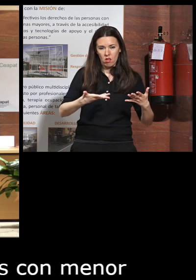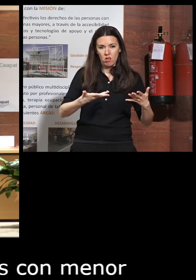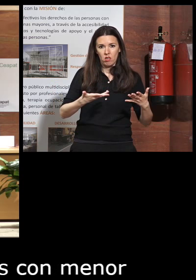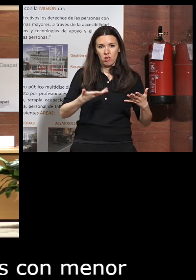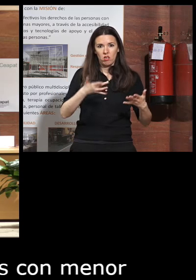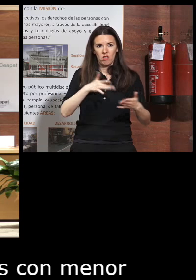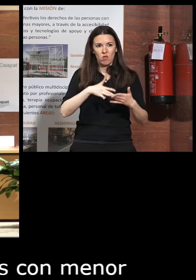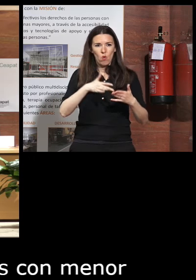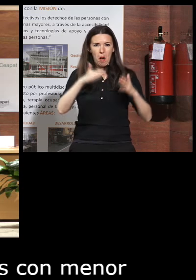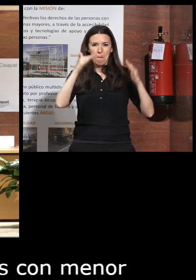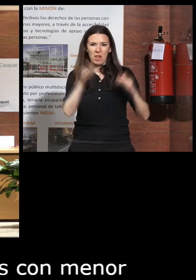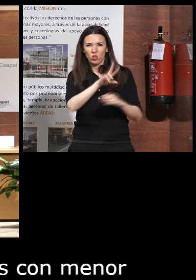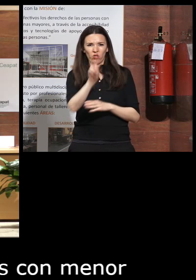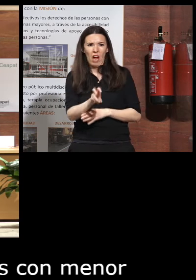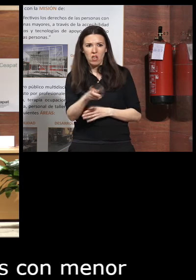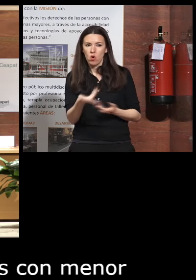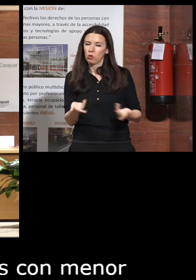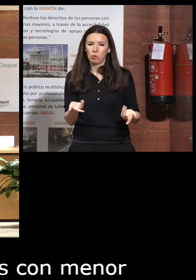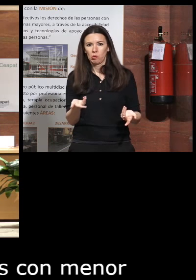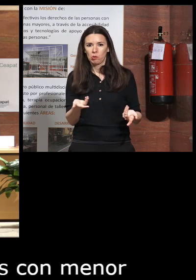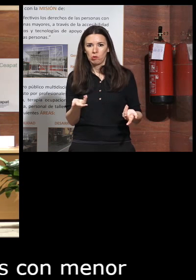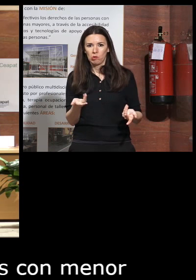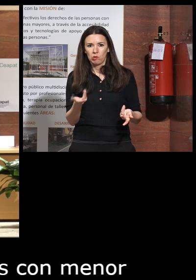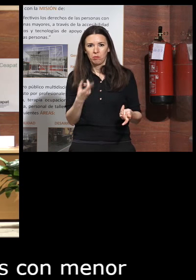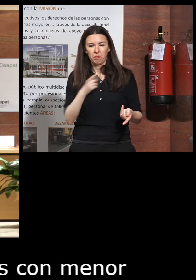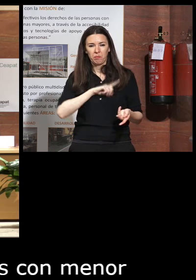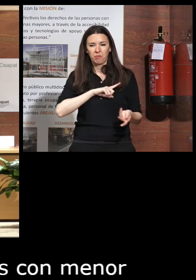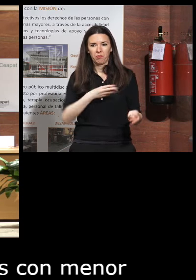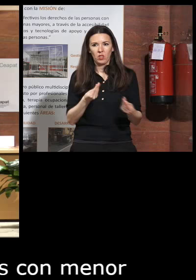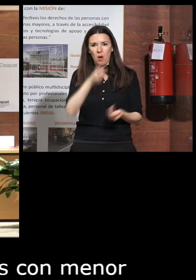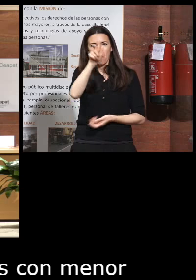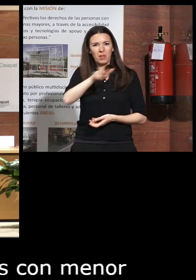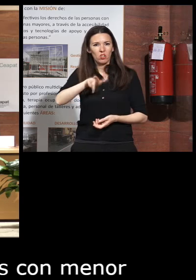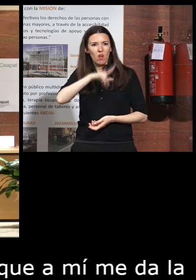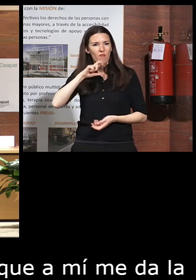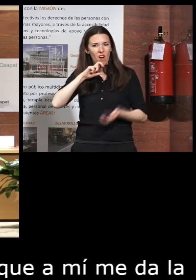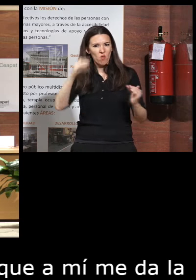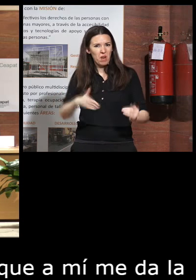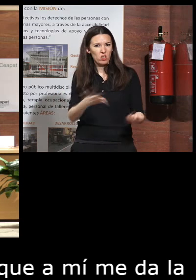el minusválido porque a mí me da la sensación de que es una persona que tiene menos valor